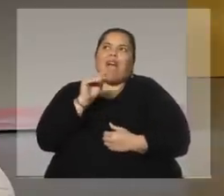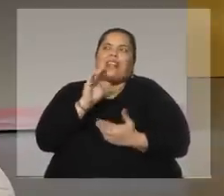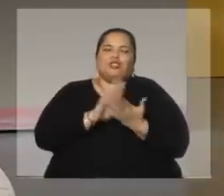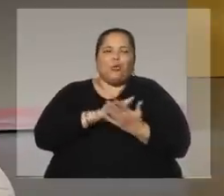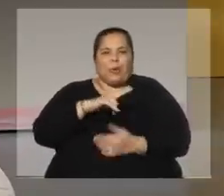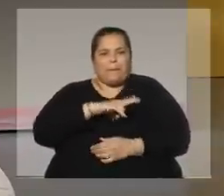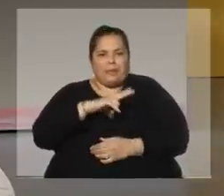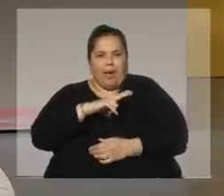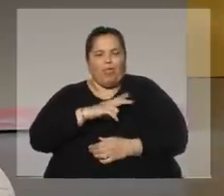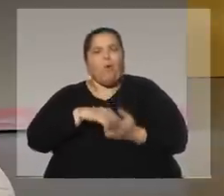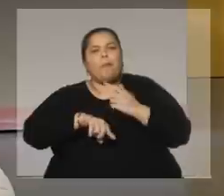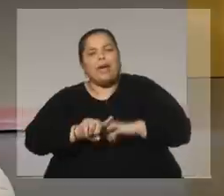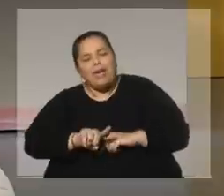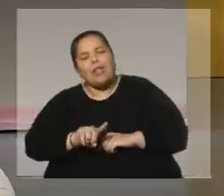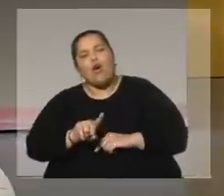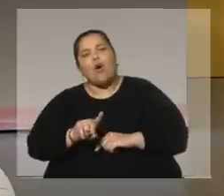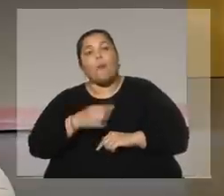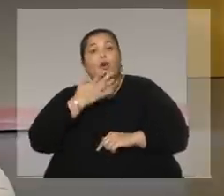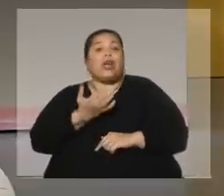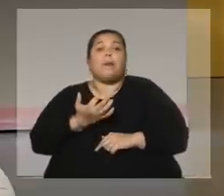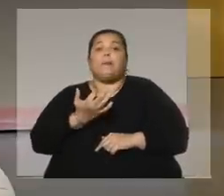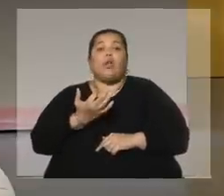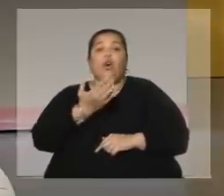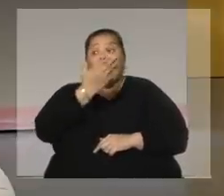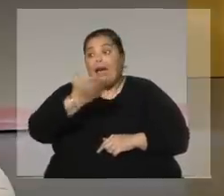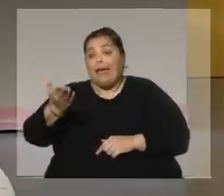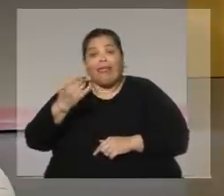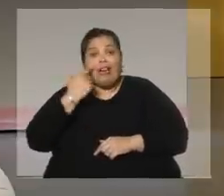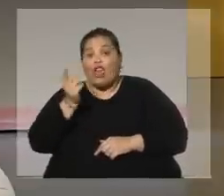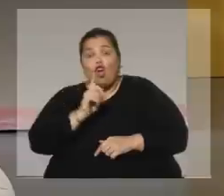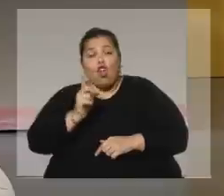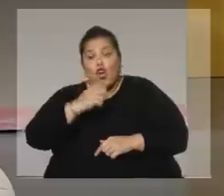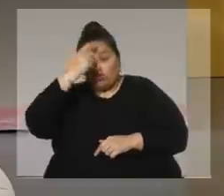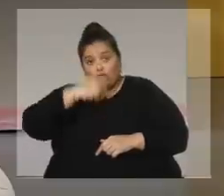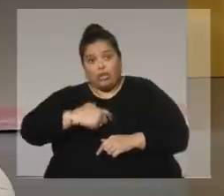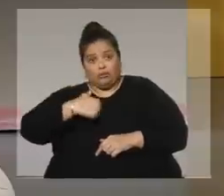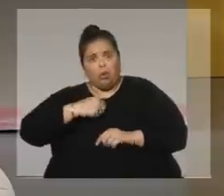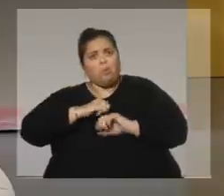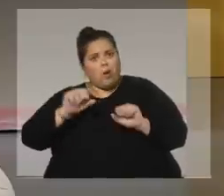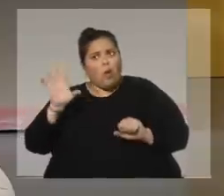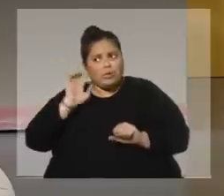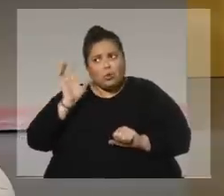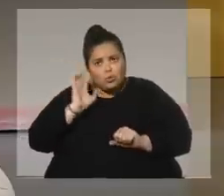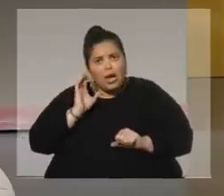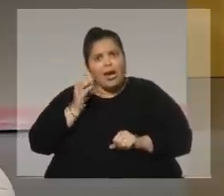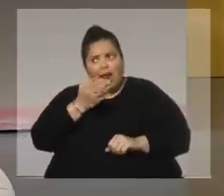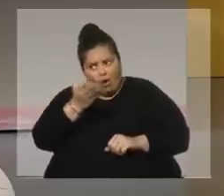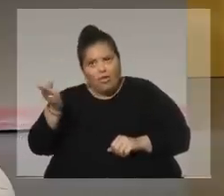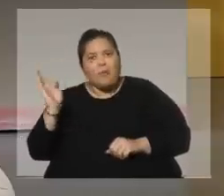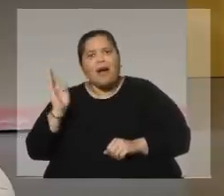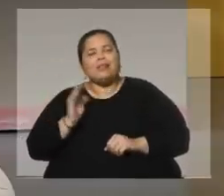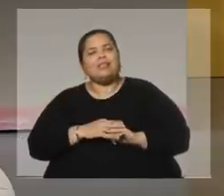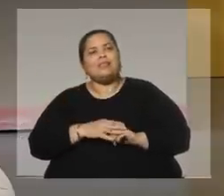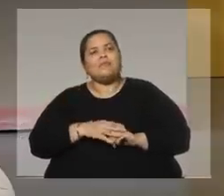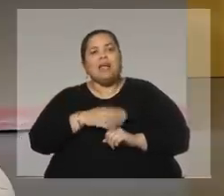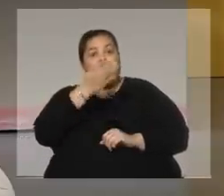no conocen al ser que tiene la capacidad de escuchar a los demás, no conocen